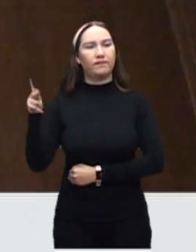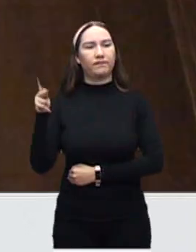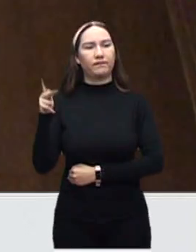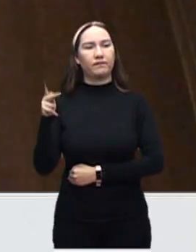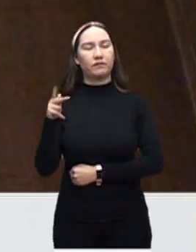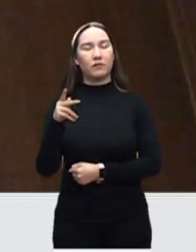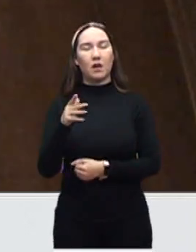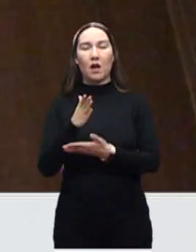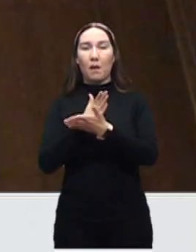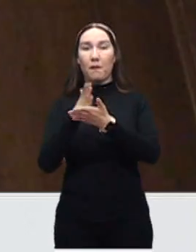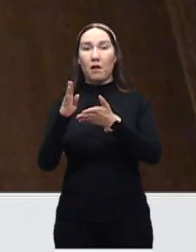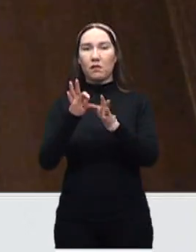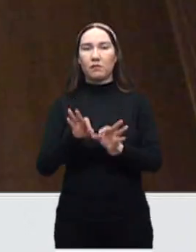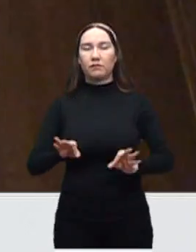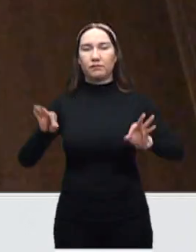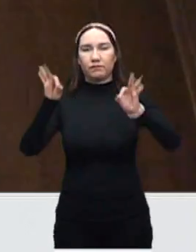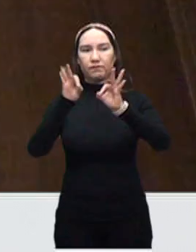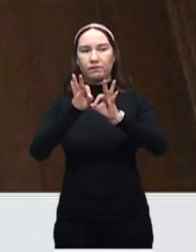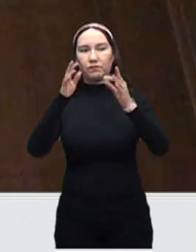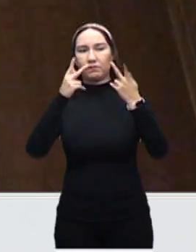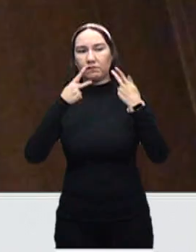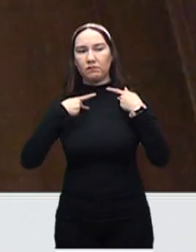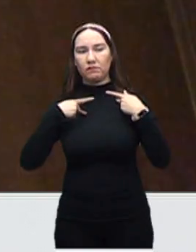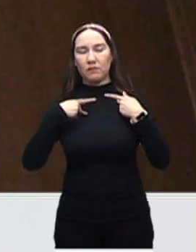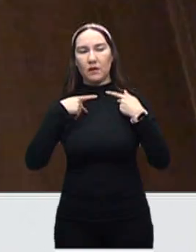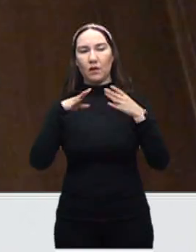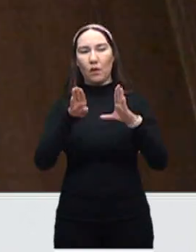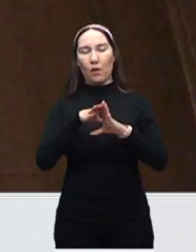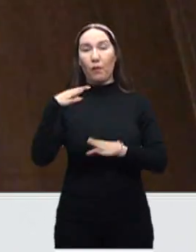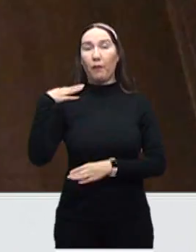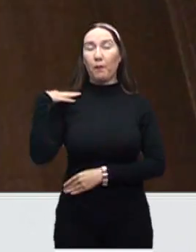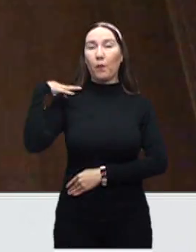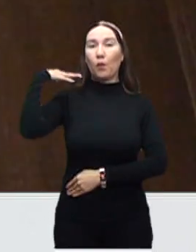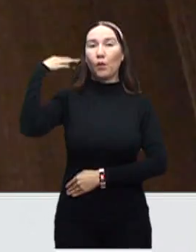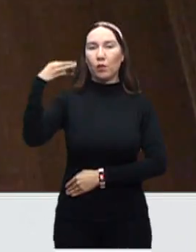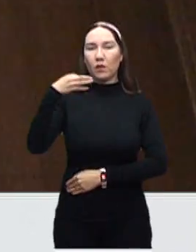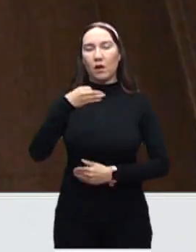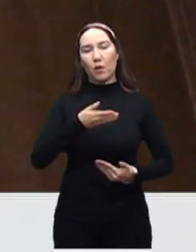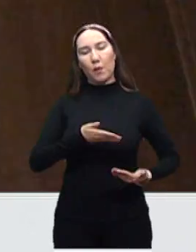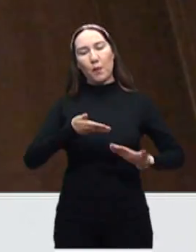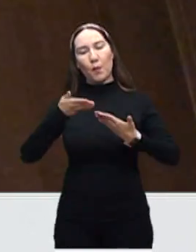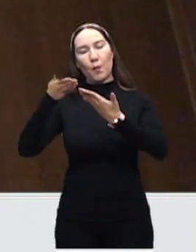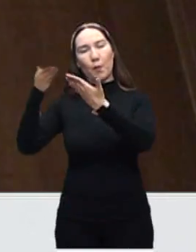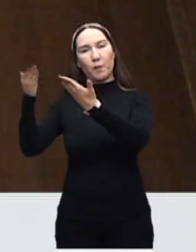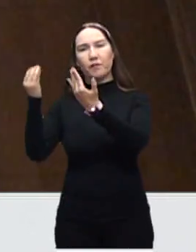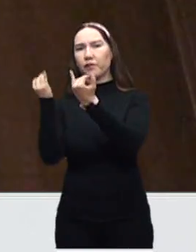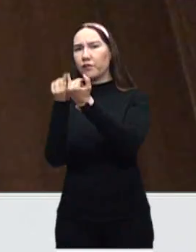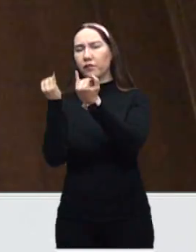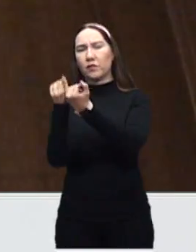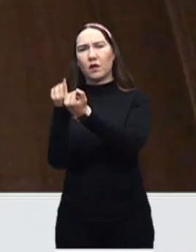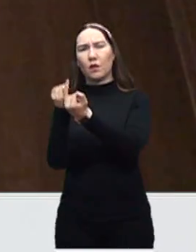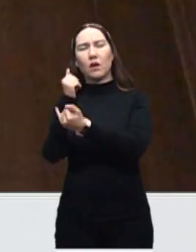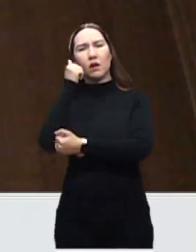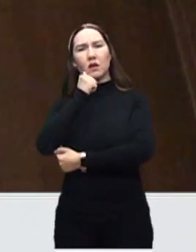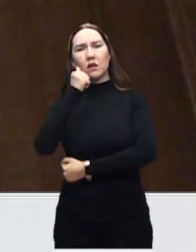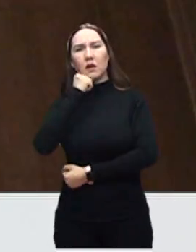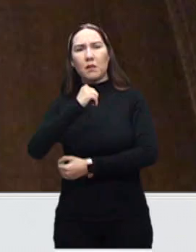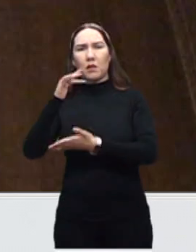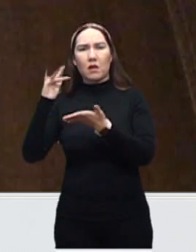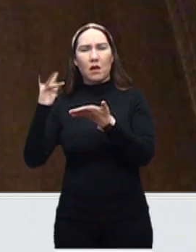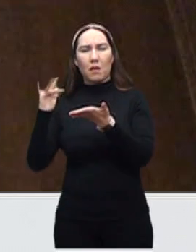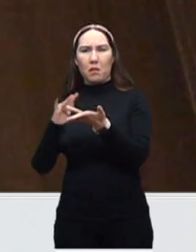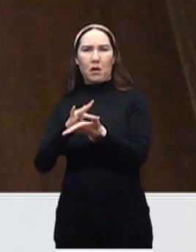importante también que estas personas que están yendo de manera voluntaria también, bueno, reciben todo lo que necesitan para